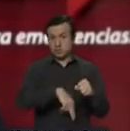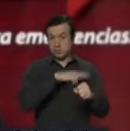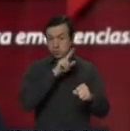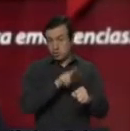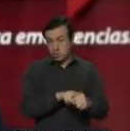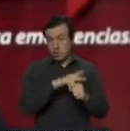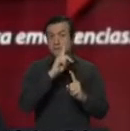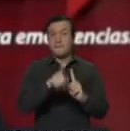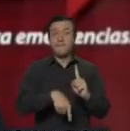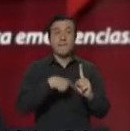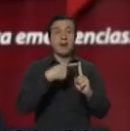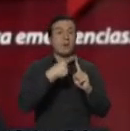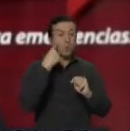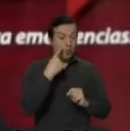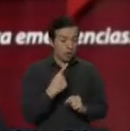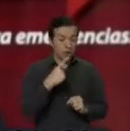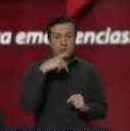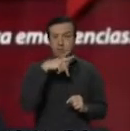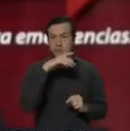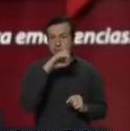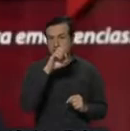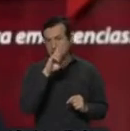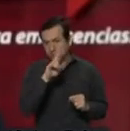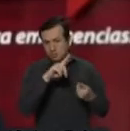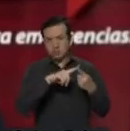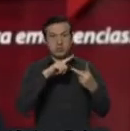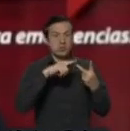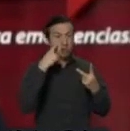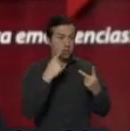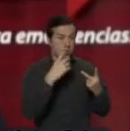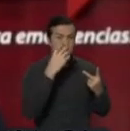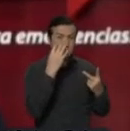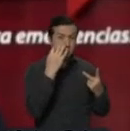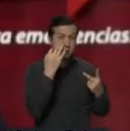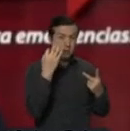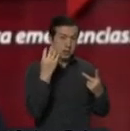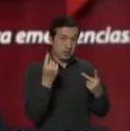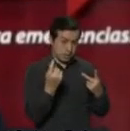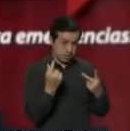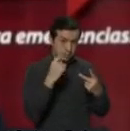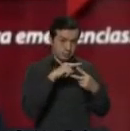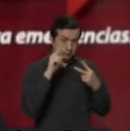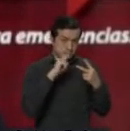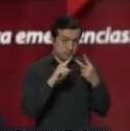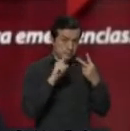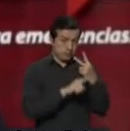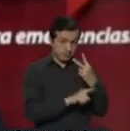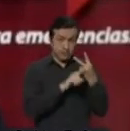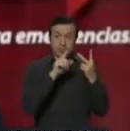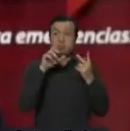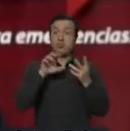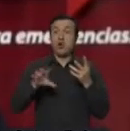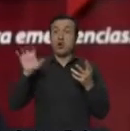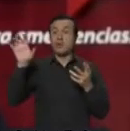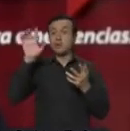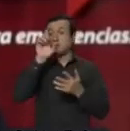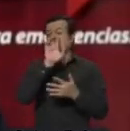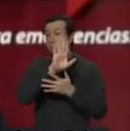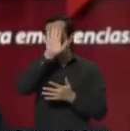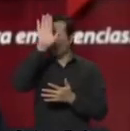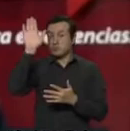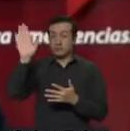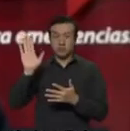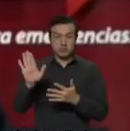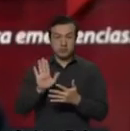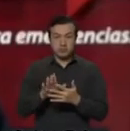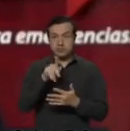incluidas todas las pruebas de todo tipo. En el dato por cada provincia, solamente van a encontrar el dato de las pruebas